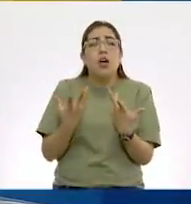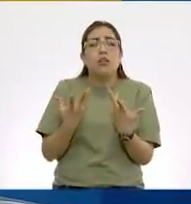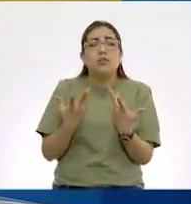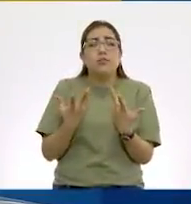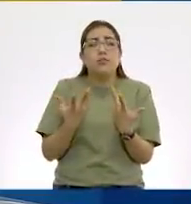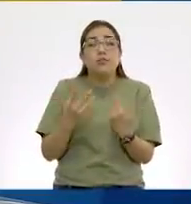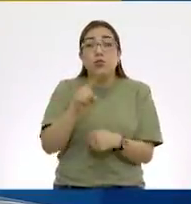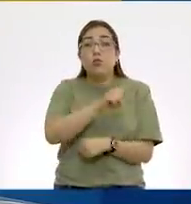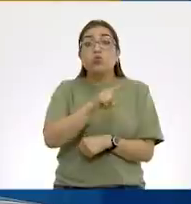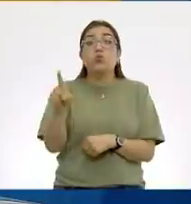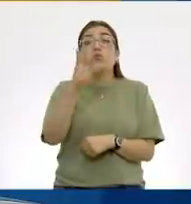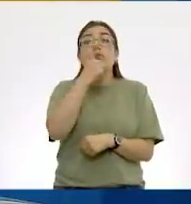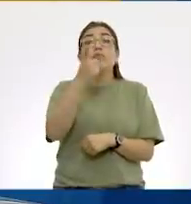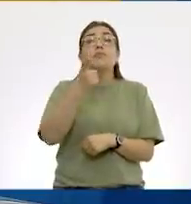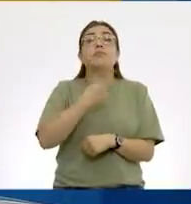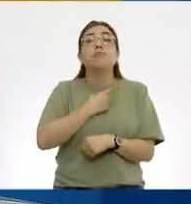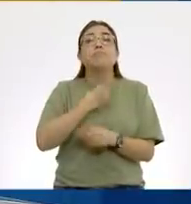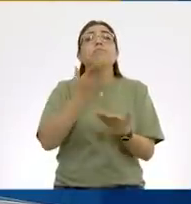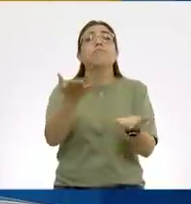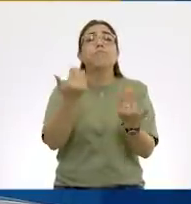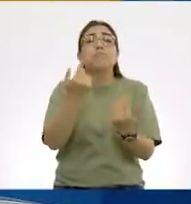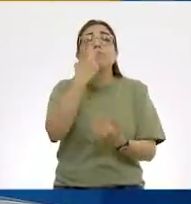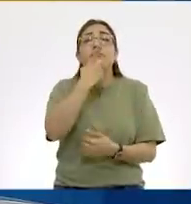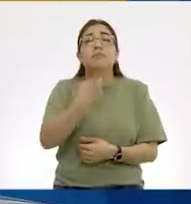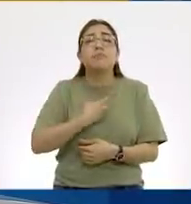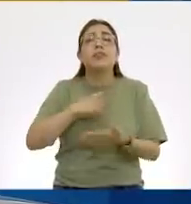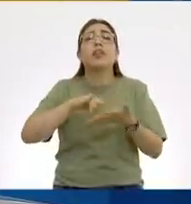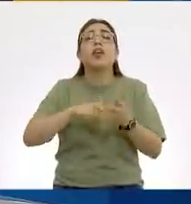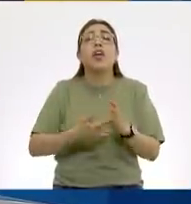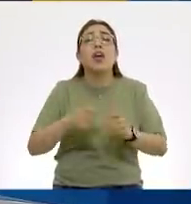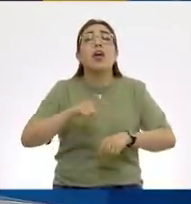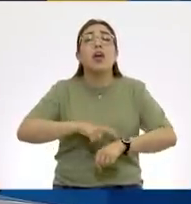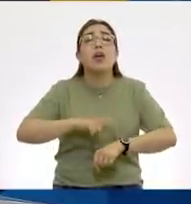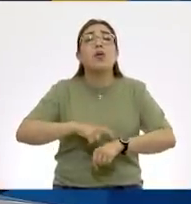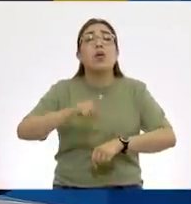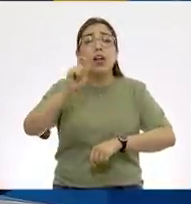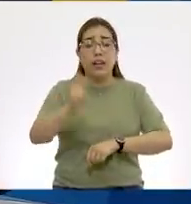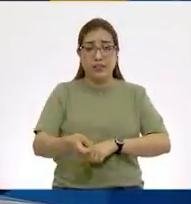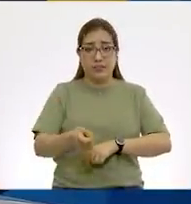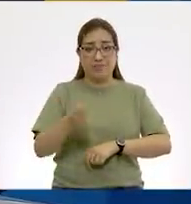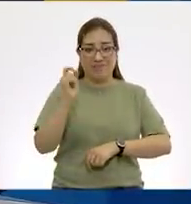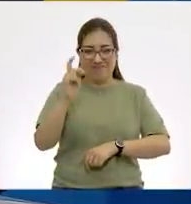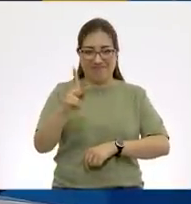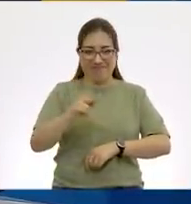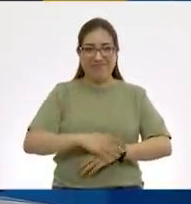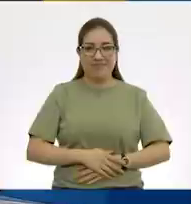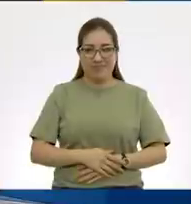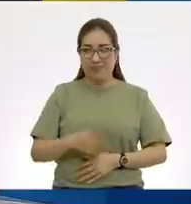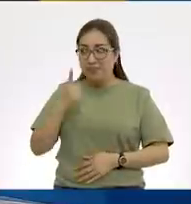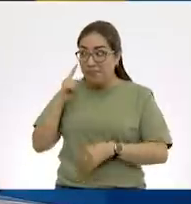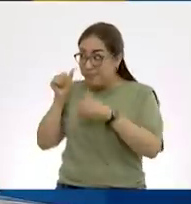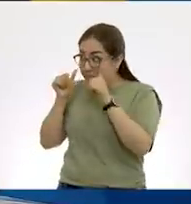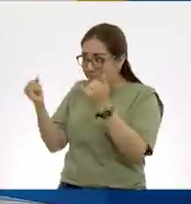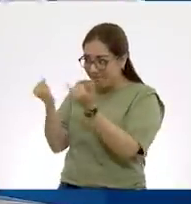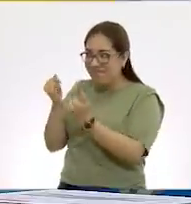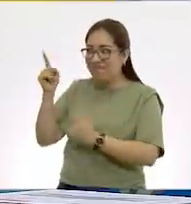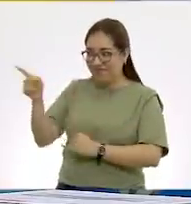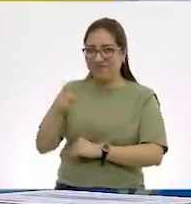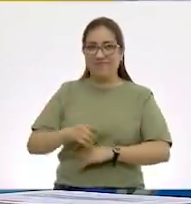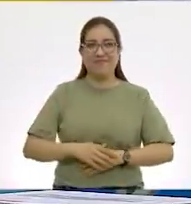y en casa me digan qué hora es. Y también tú, ¿de acuerdo? Así que abusado, ¿eh? Listo. No me hagas quedar mal.